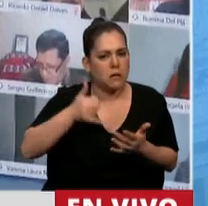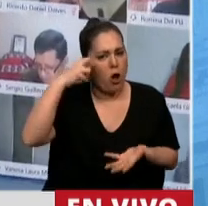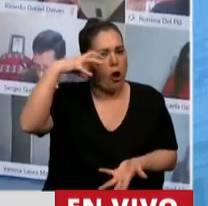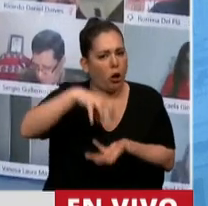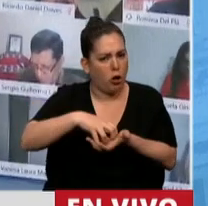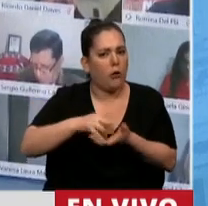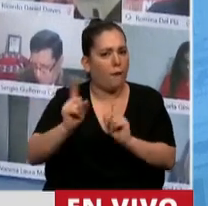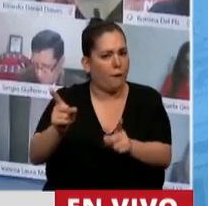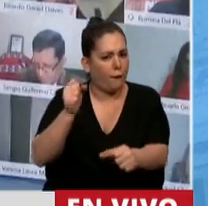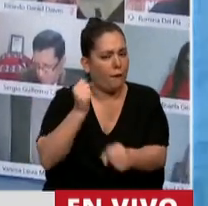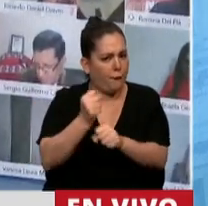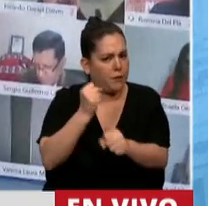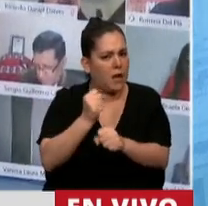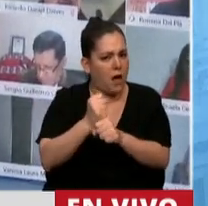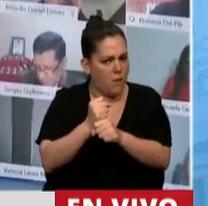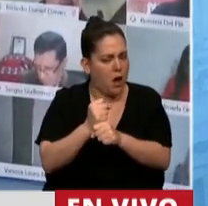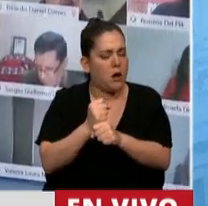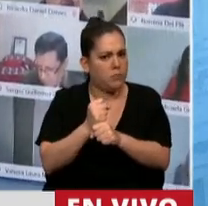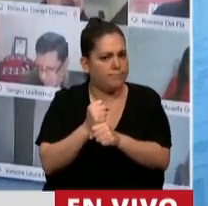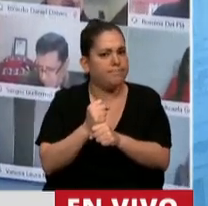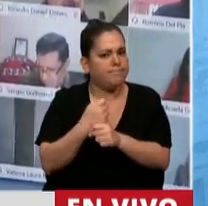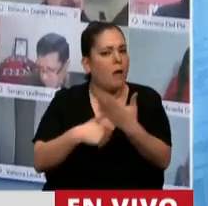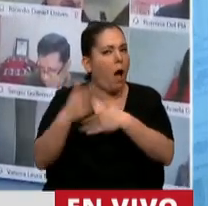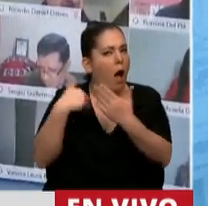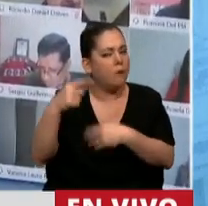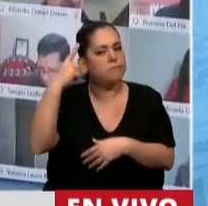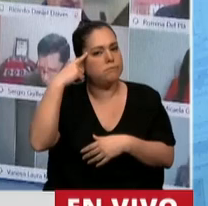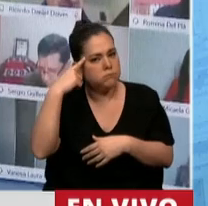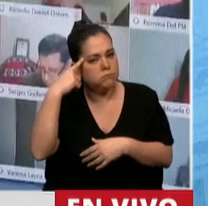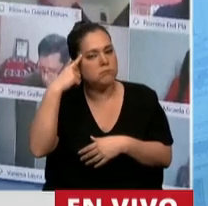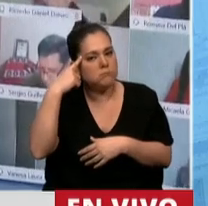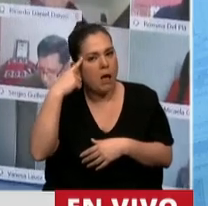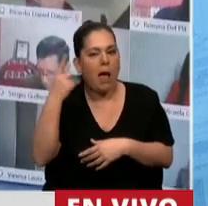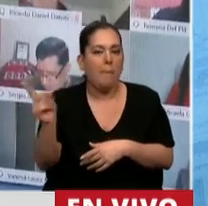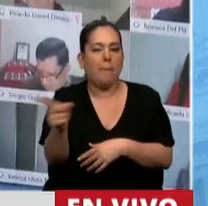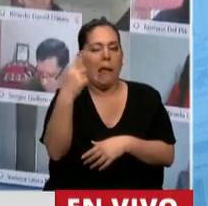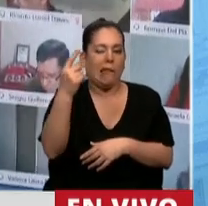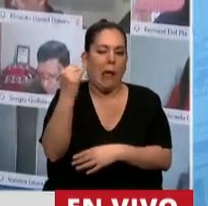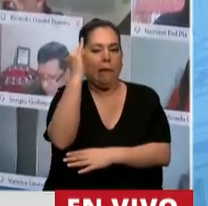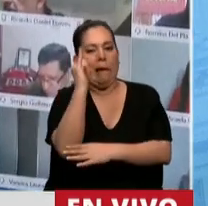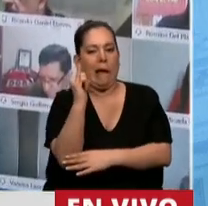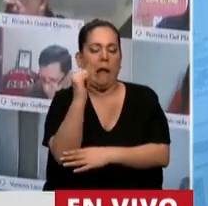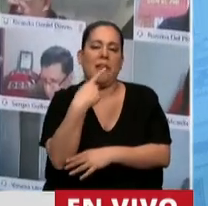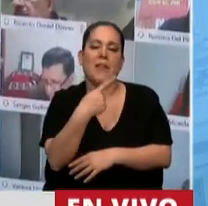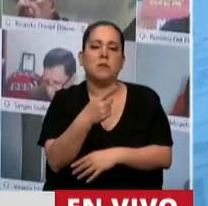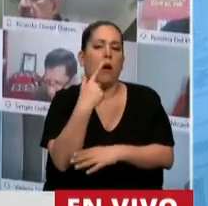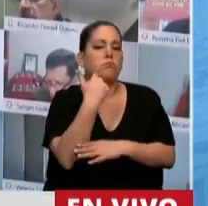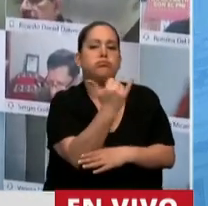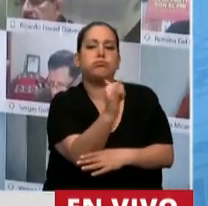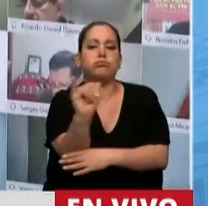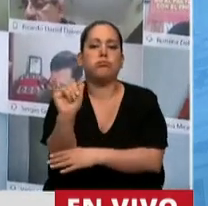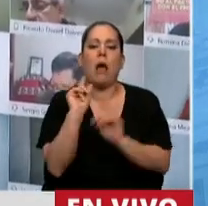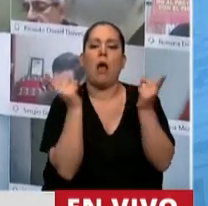funcionó, a pesar de que en un primer momento mandaban las cámaras de un canal a mostrar los despachos vacíos porque ustedes